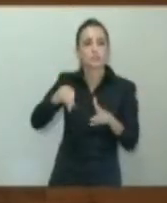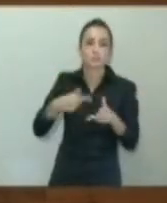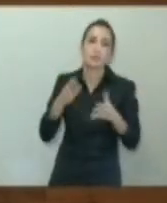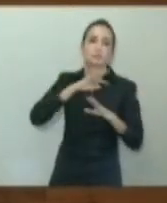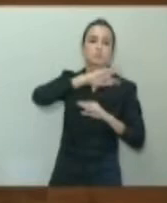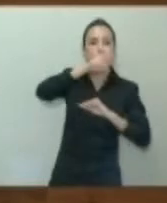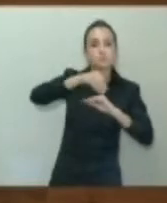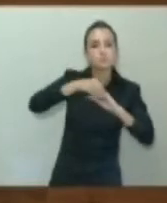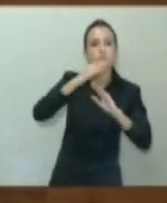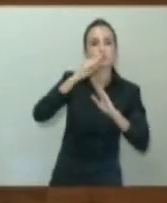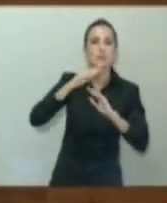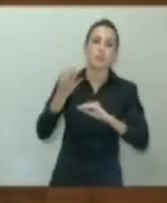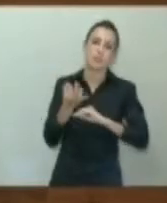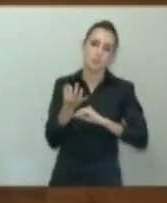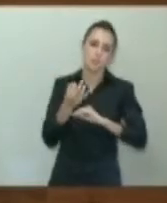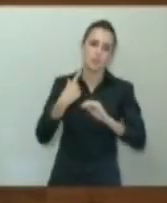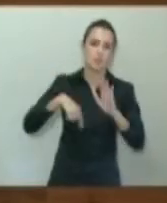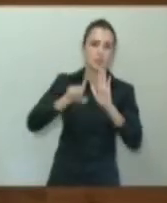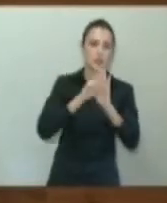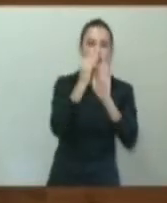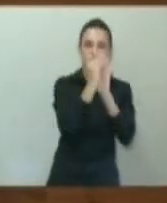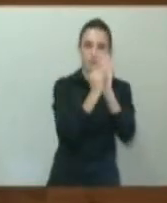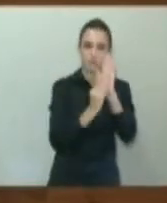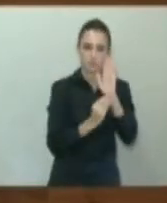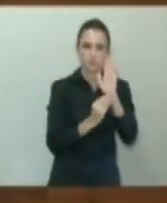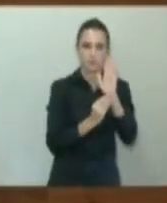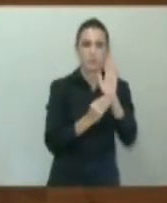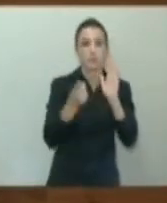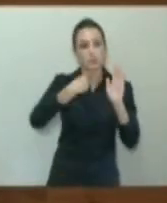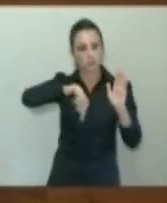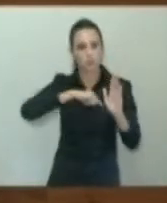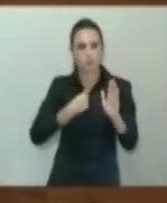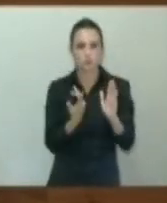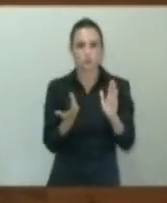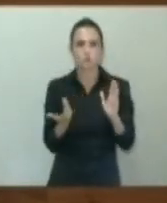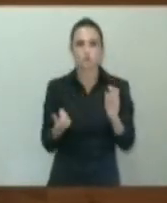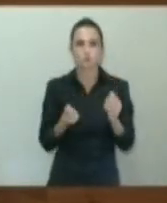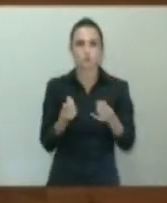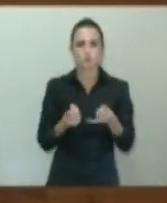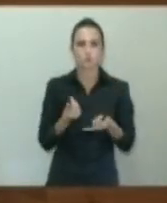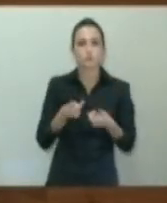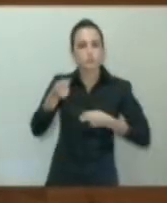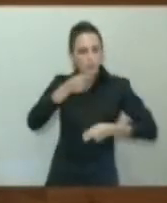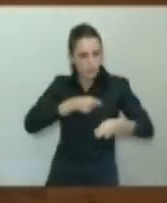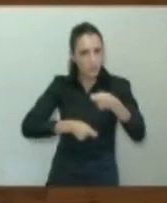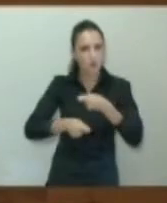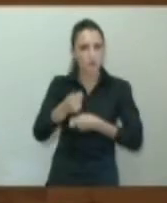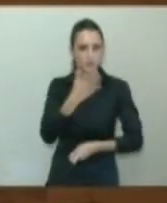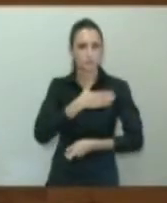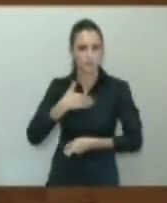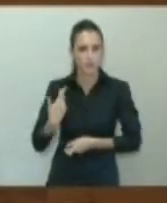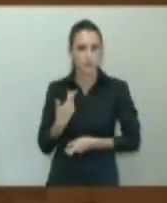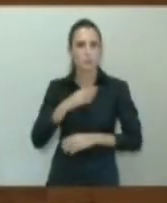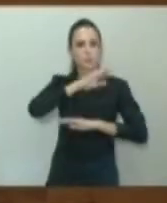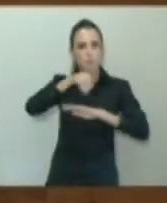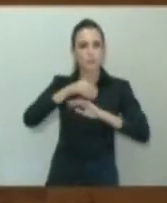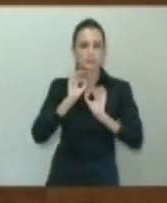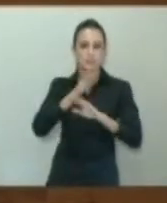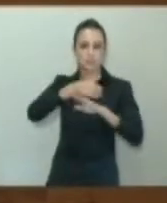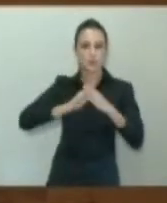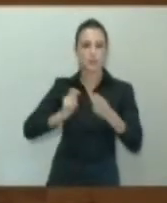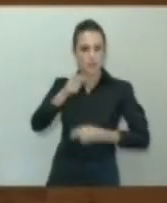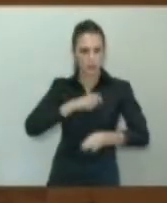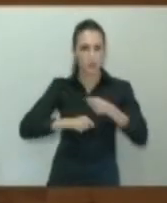ser recogido y contemplado en esta ley, y, por lo tanto, nosotros también estamos en disposición de negociar esas enmiendas parciales.